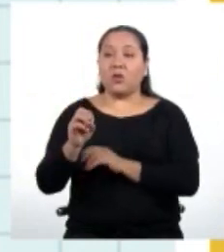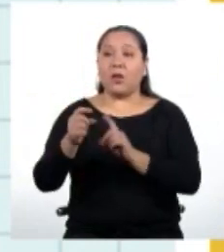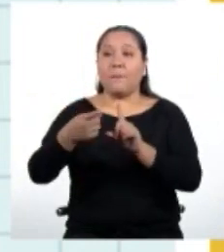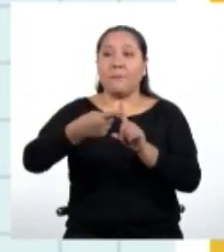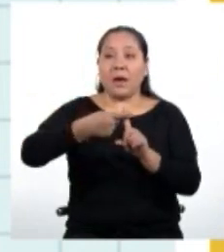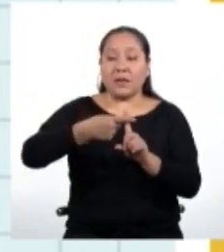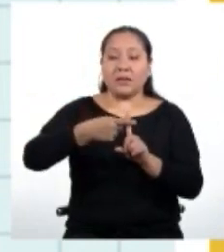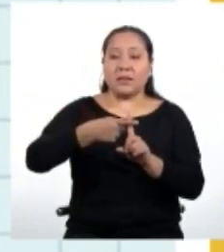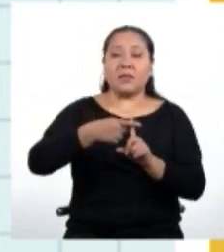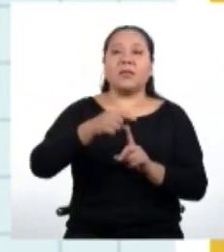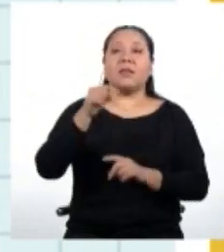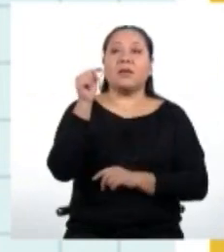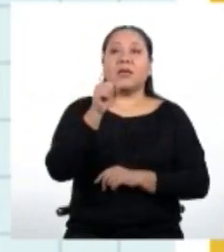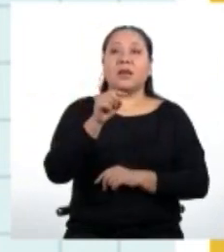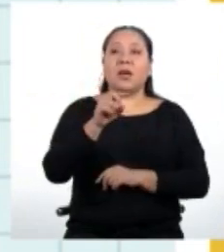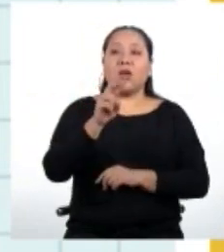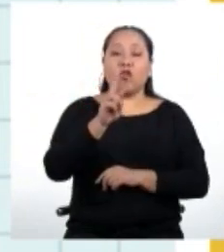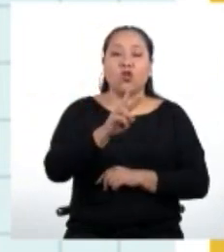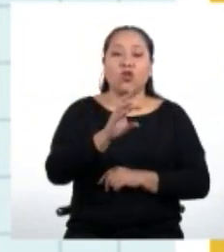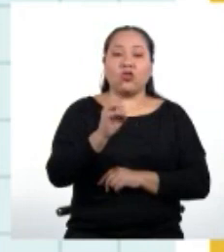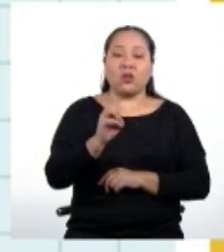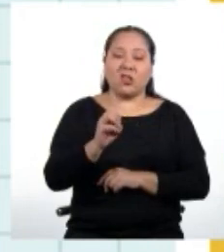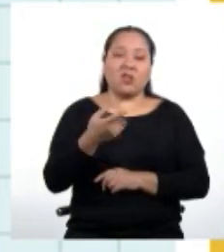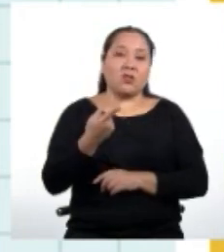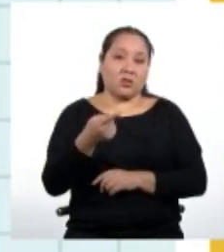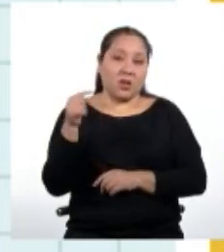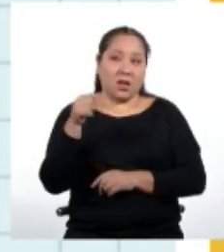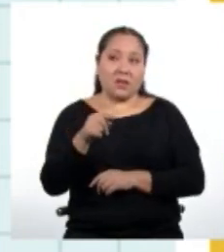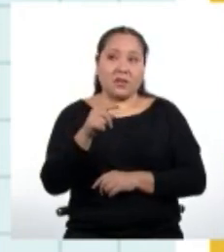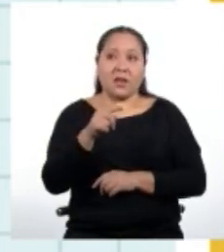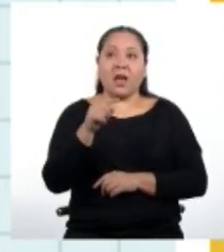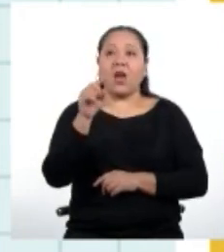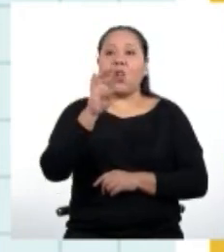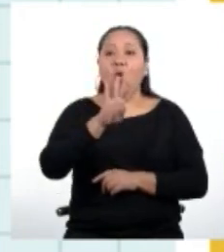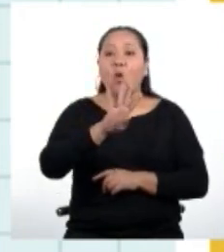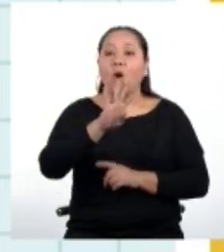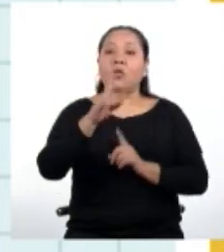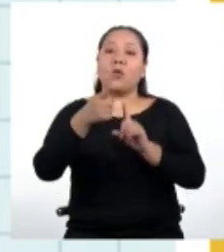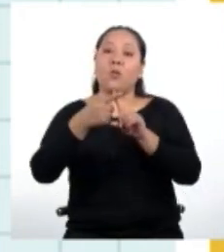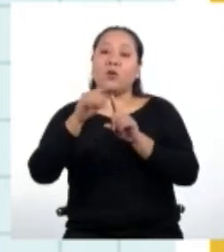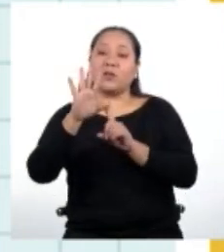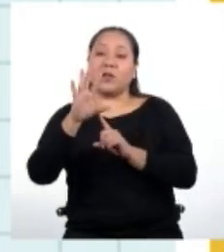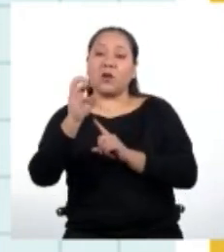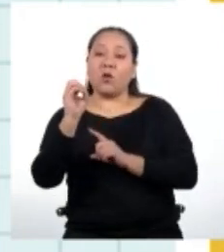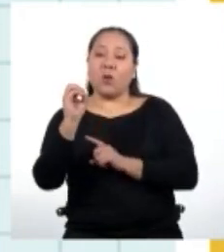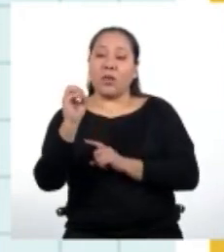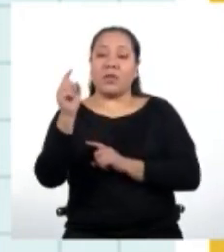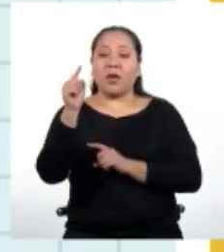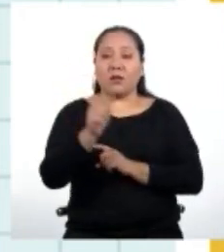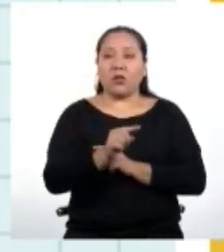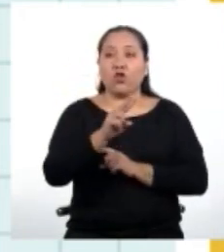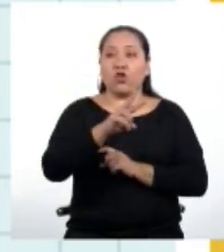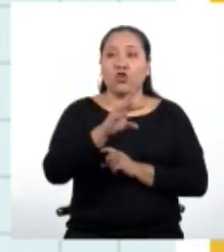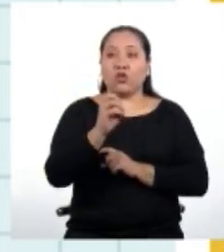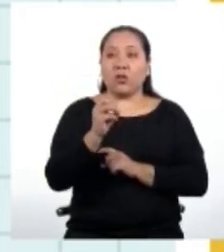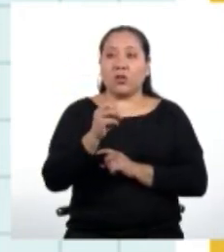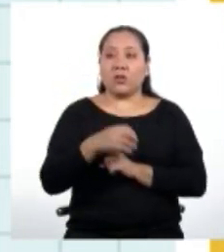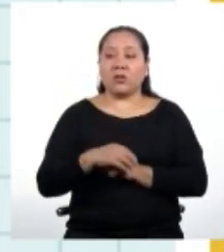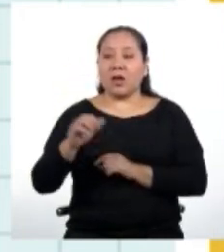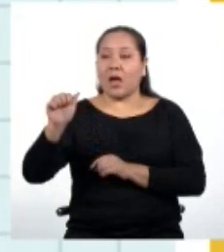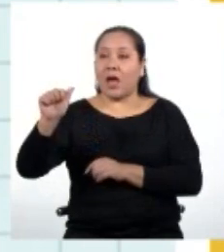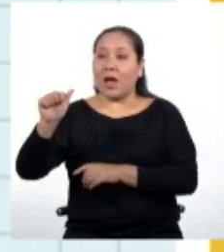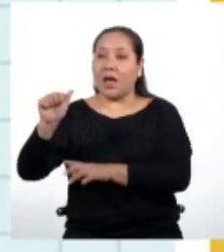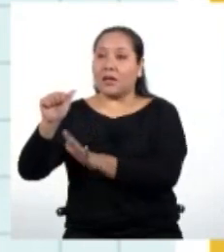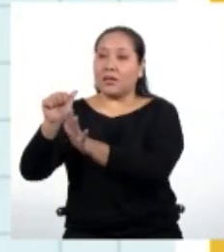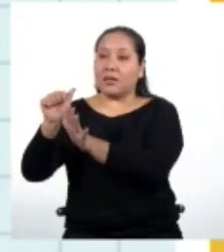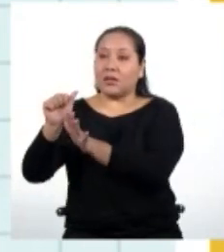más 200, que es el producto de 4 por 50. El quinto término, a sub 5,